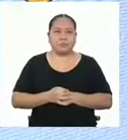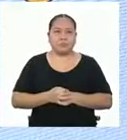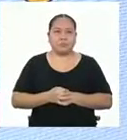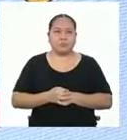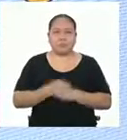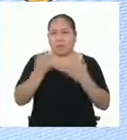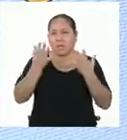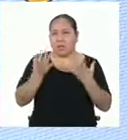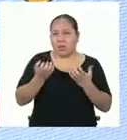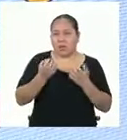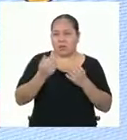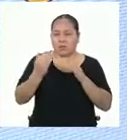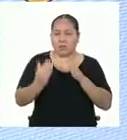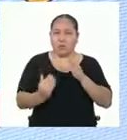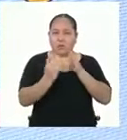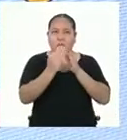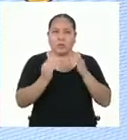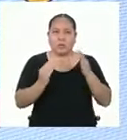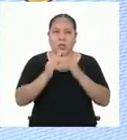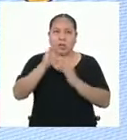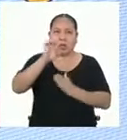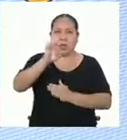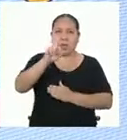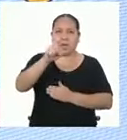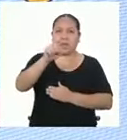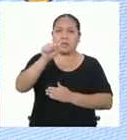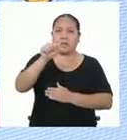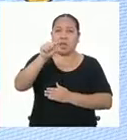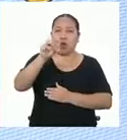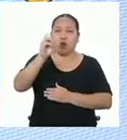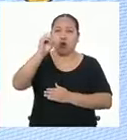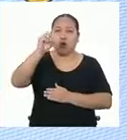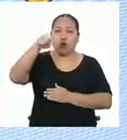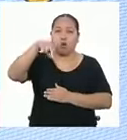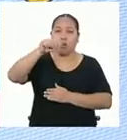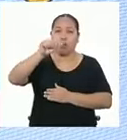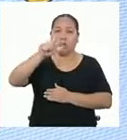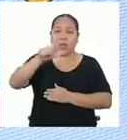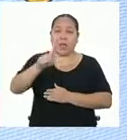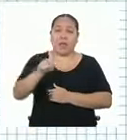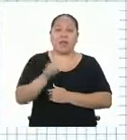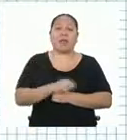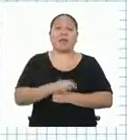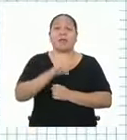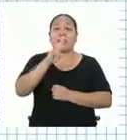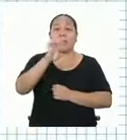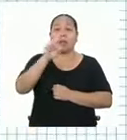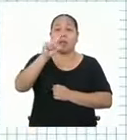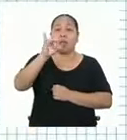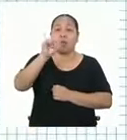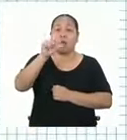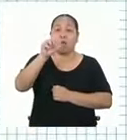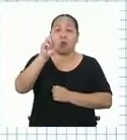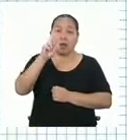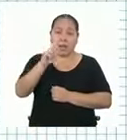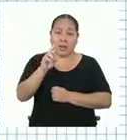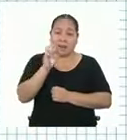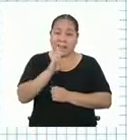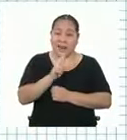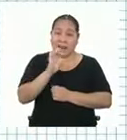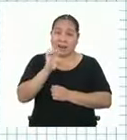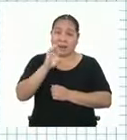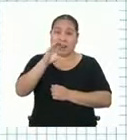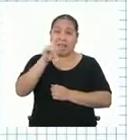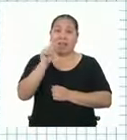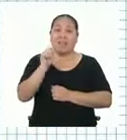Quisiera que sea una pirámide hexagonal, que sea regular, recta y convexa. Queda decidido entonces.